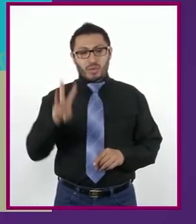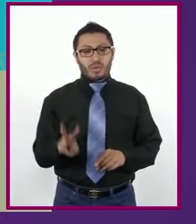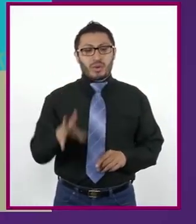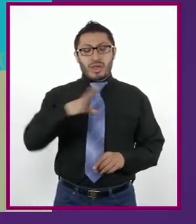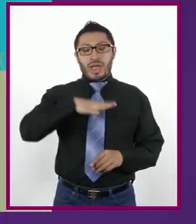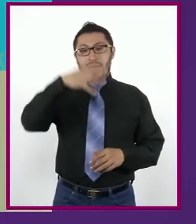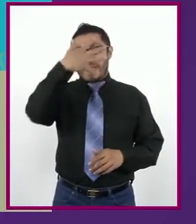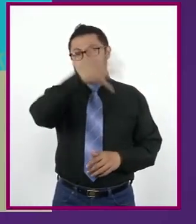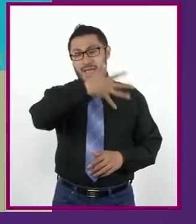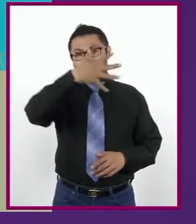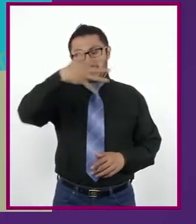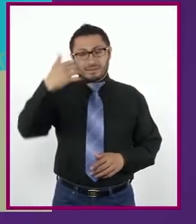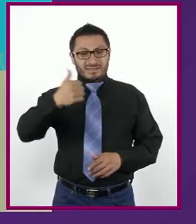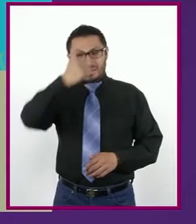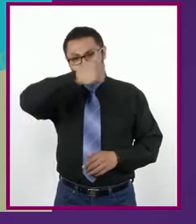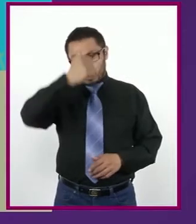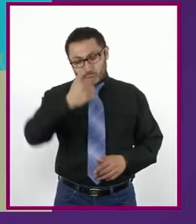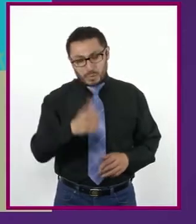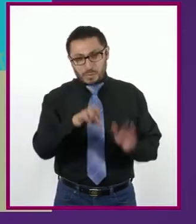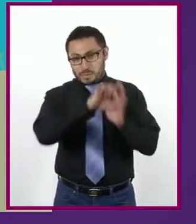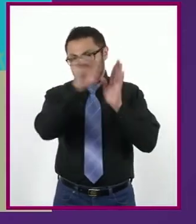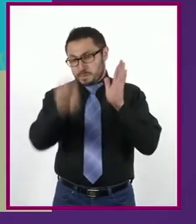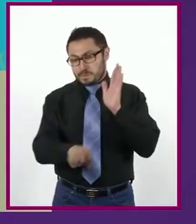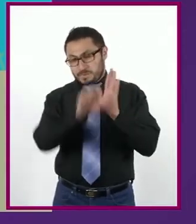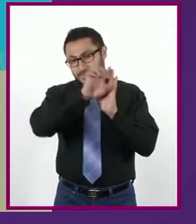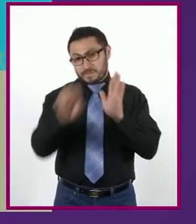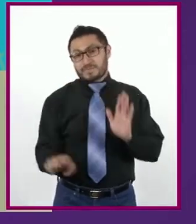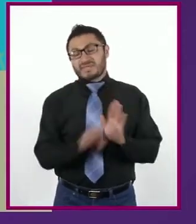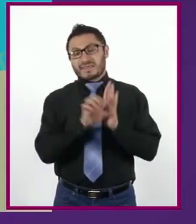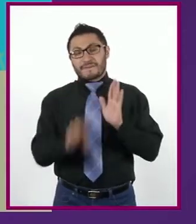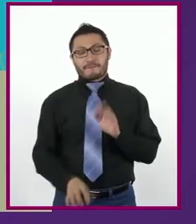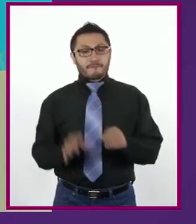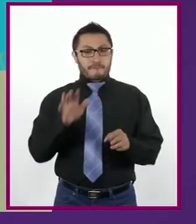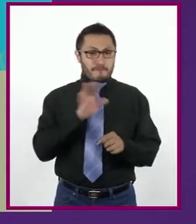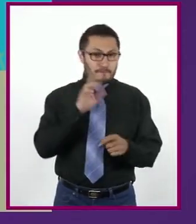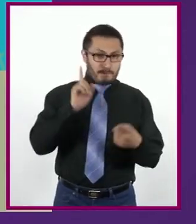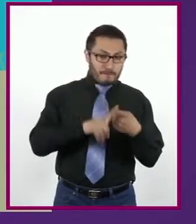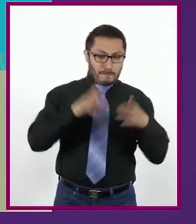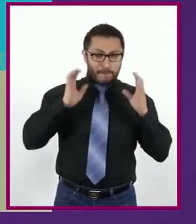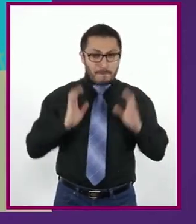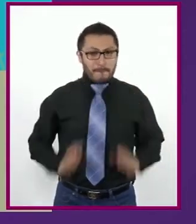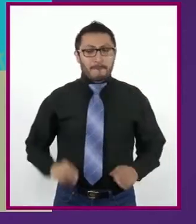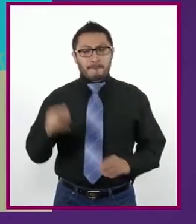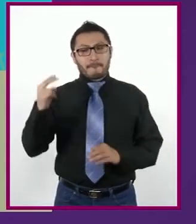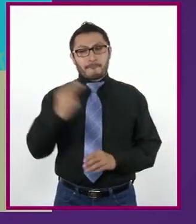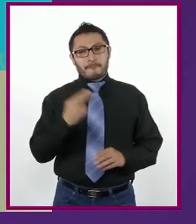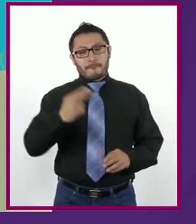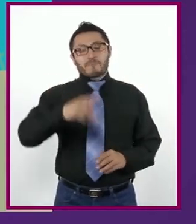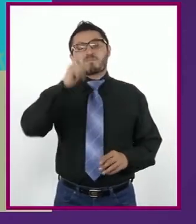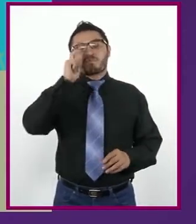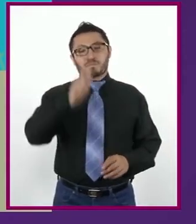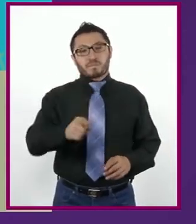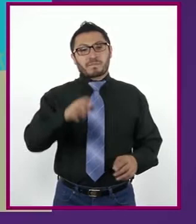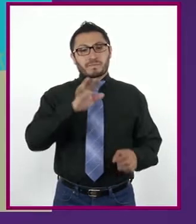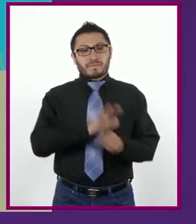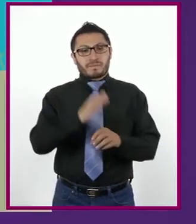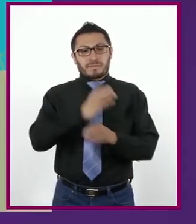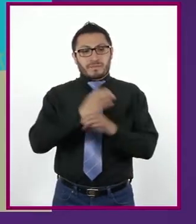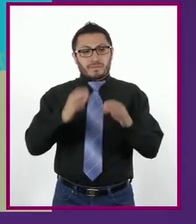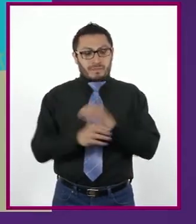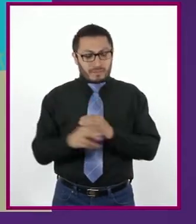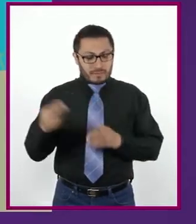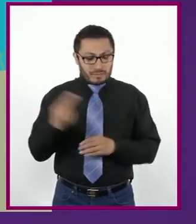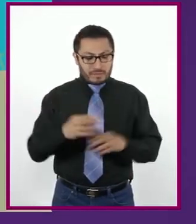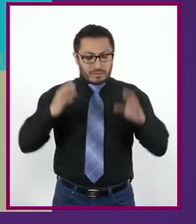con algunos ejemplos. Las necesidades fisiológicas se refieren a todo aquello que requiere nuestro cuerpo